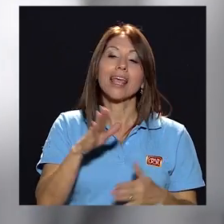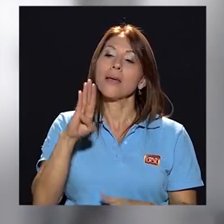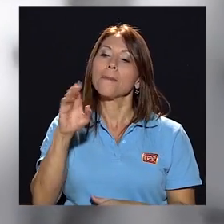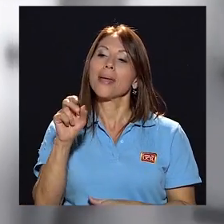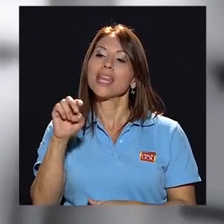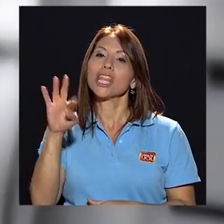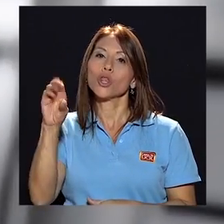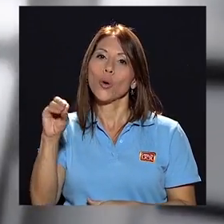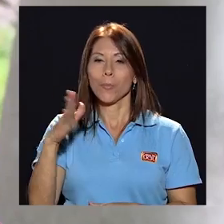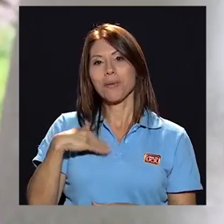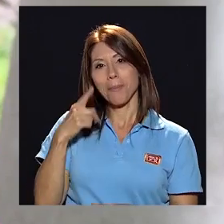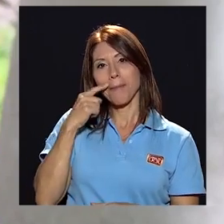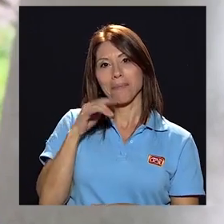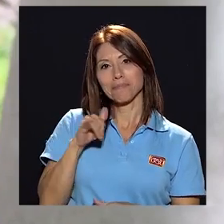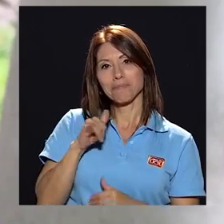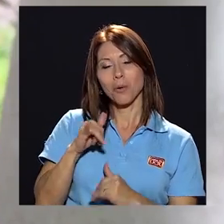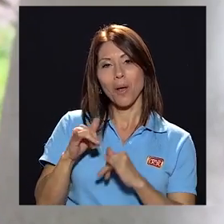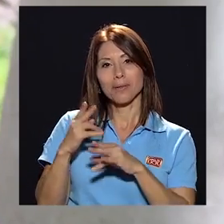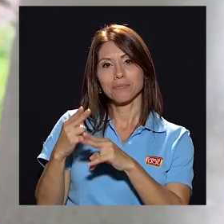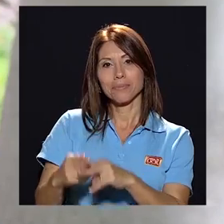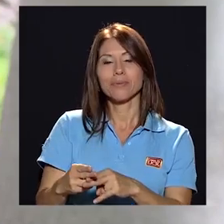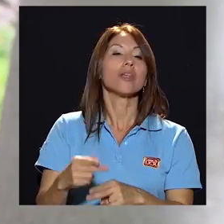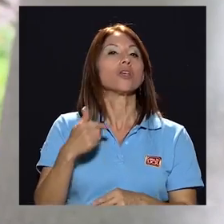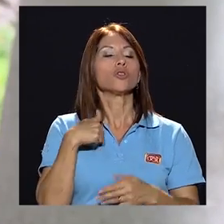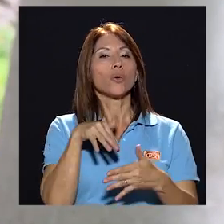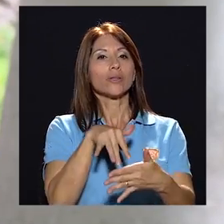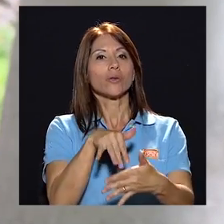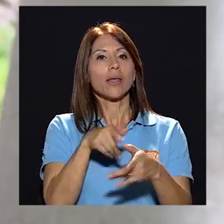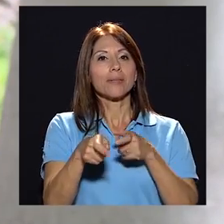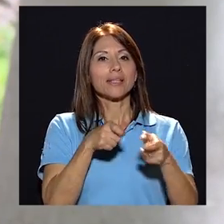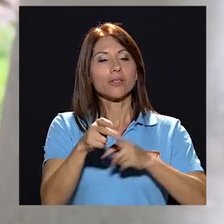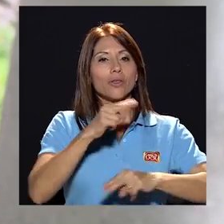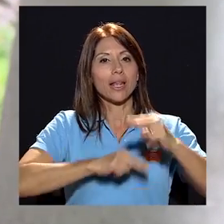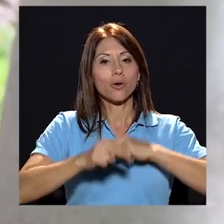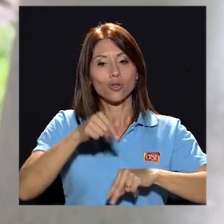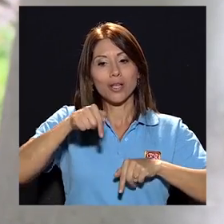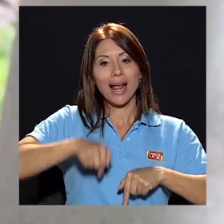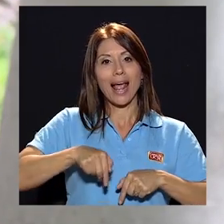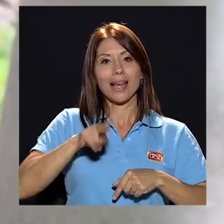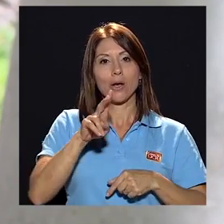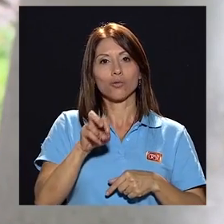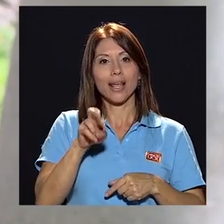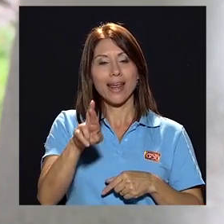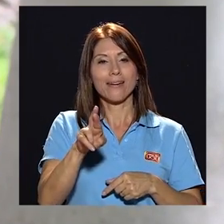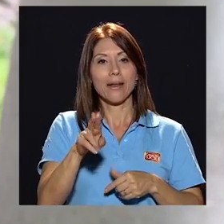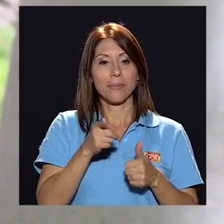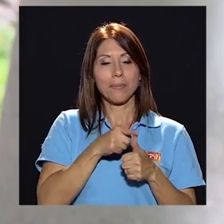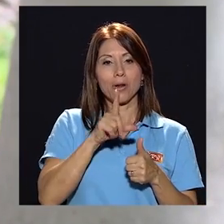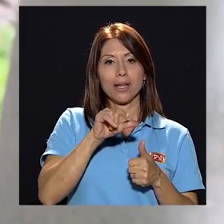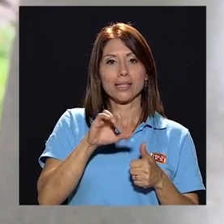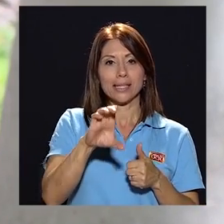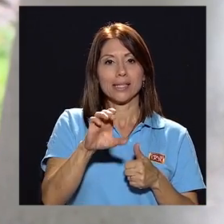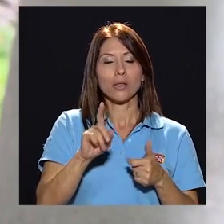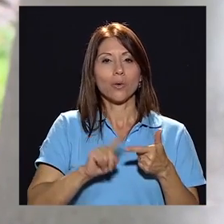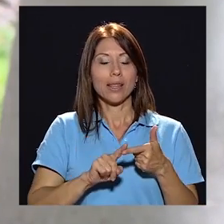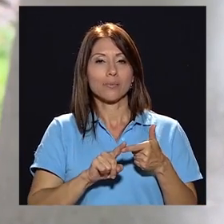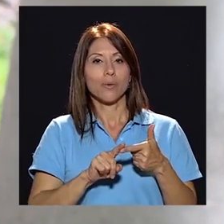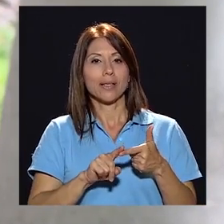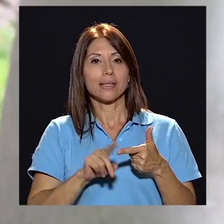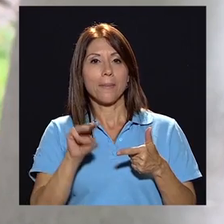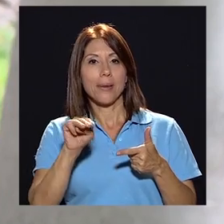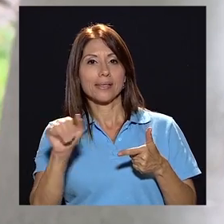papá se llama Benito bueno yo estudié administración de negocios acá en la UCR saqué la licenciatura luego la maestría en mercado